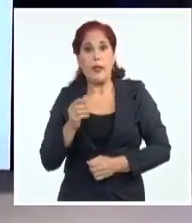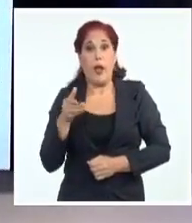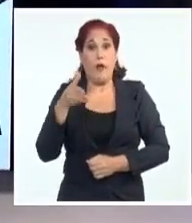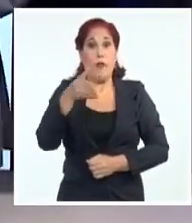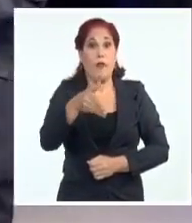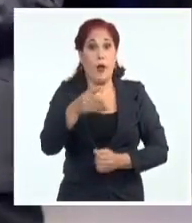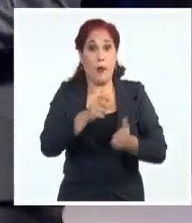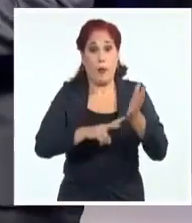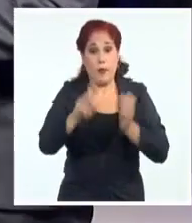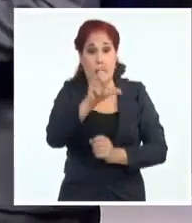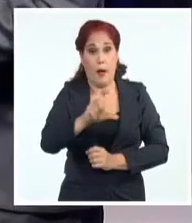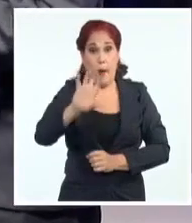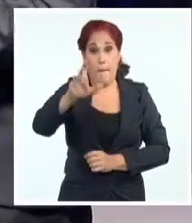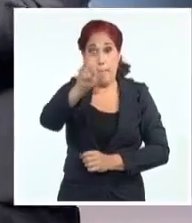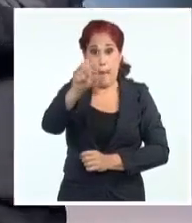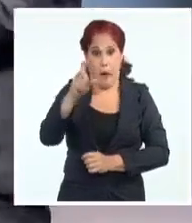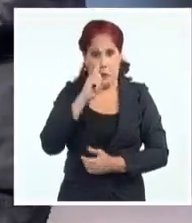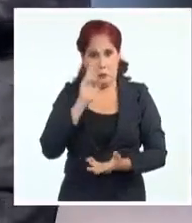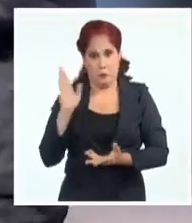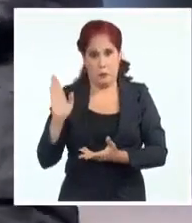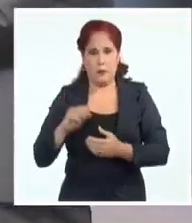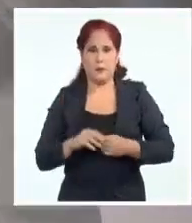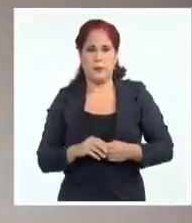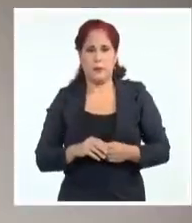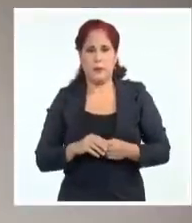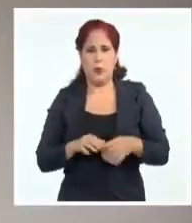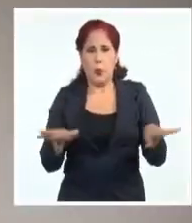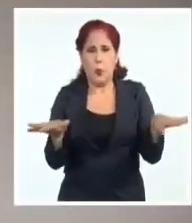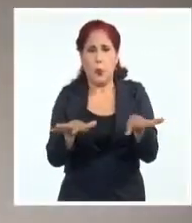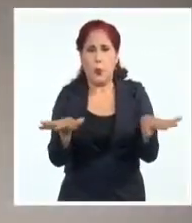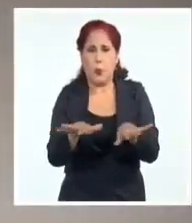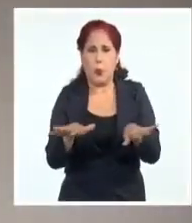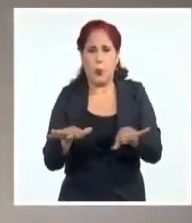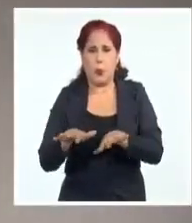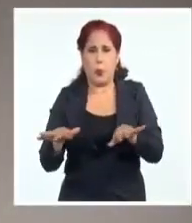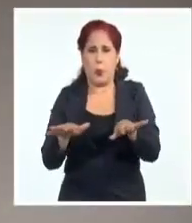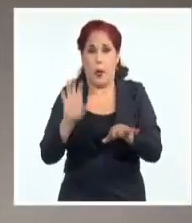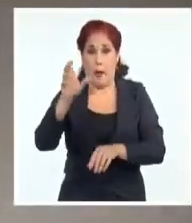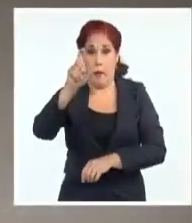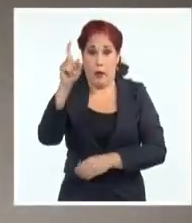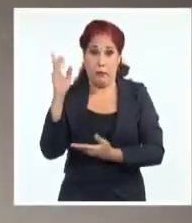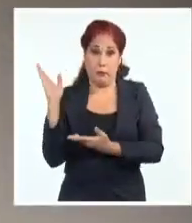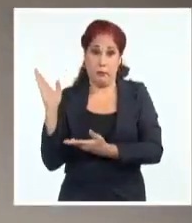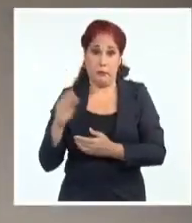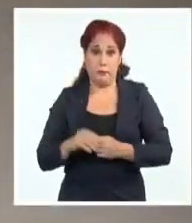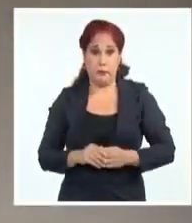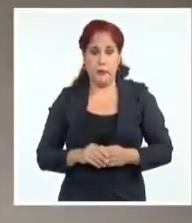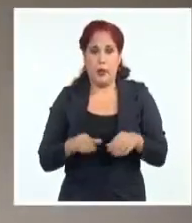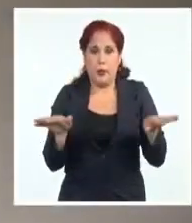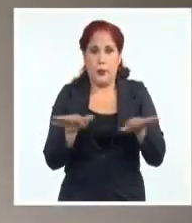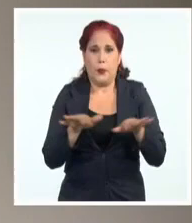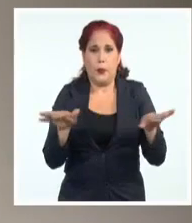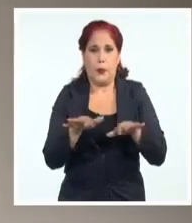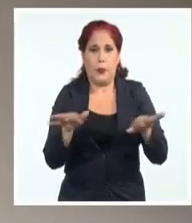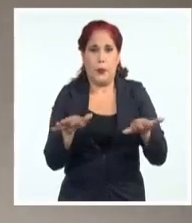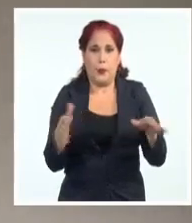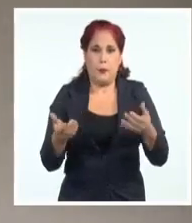hasta el banco. Esto fue lo que vieron allí. Ahí está el banco. La previsora.